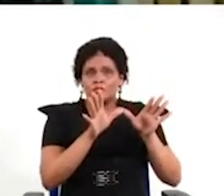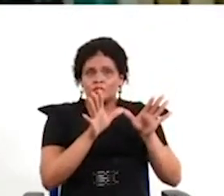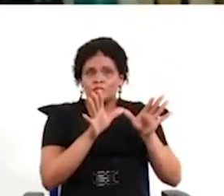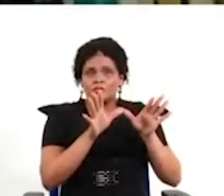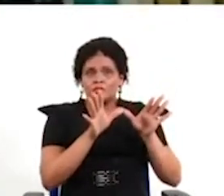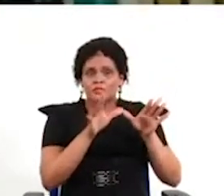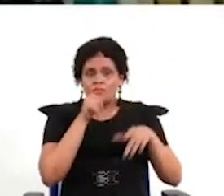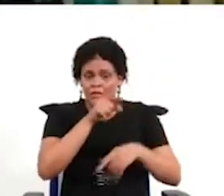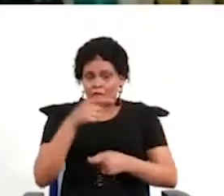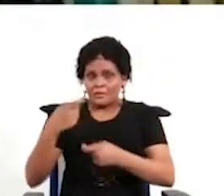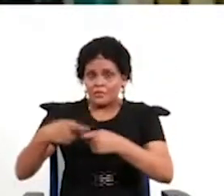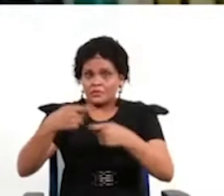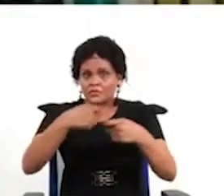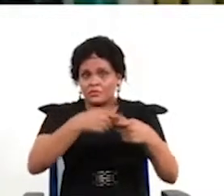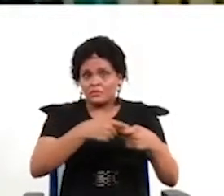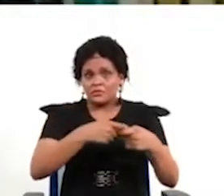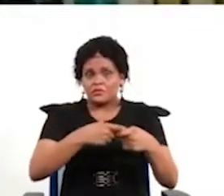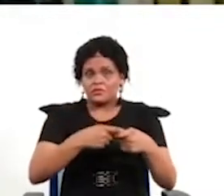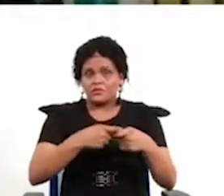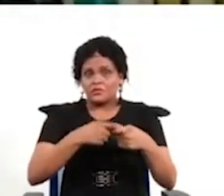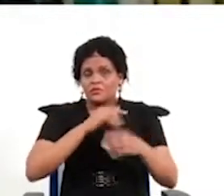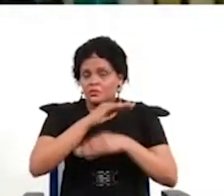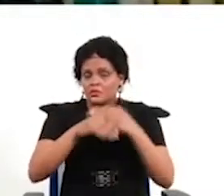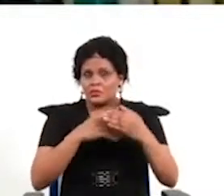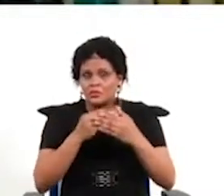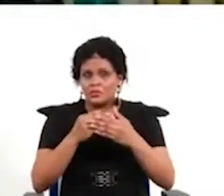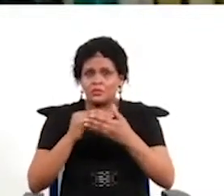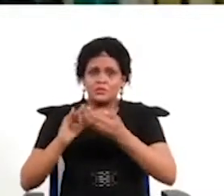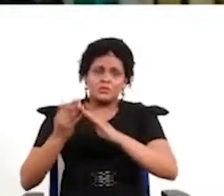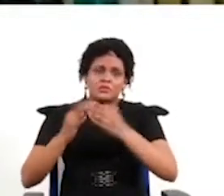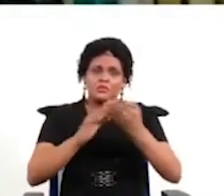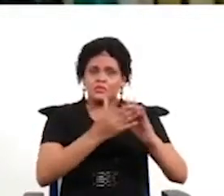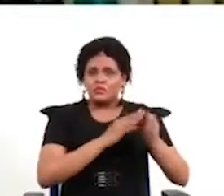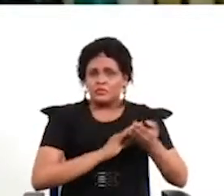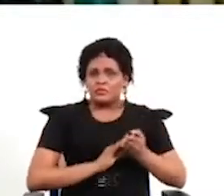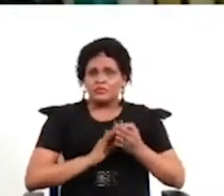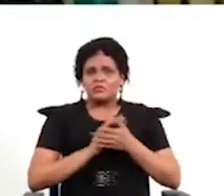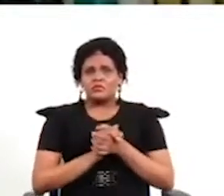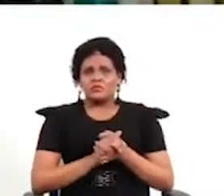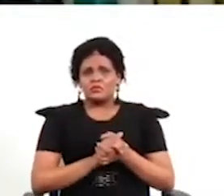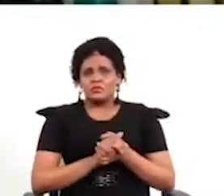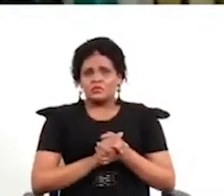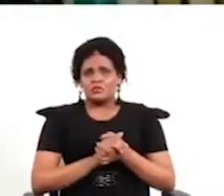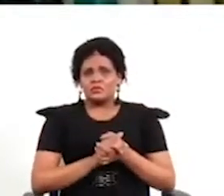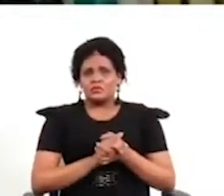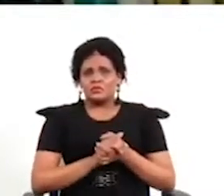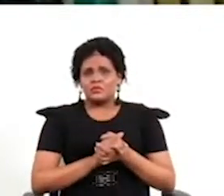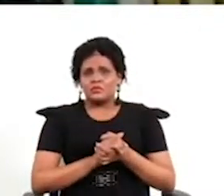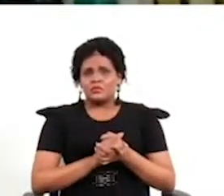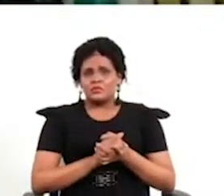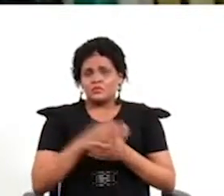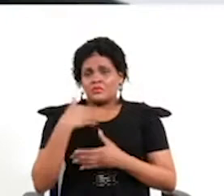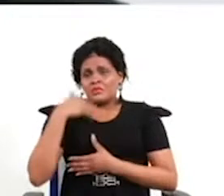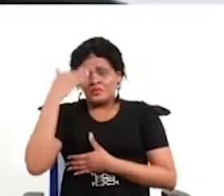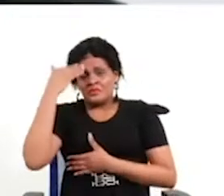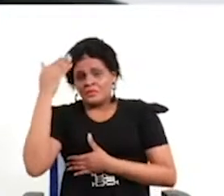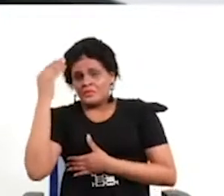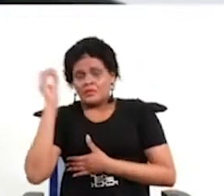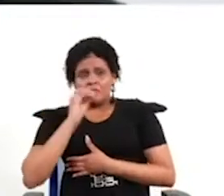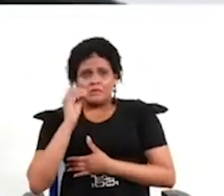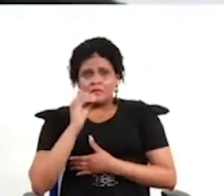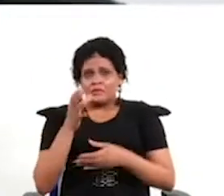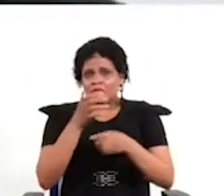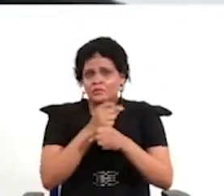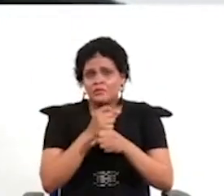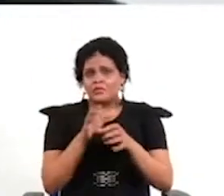la participación ciudadana tenga un sentido y ahí siendo que se ha dado en un contexto autoritario y no cabía esperar esto yo creo